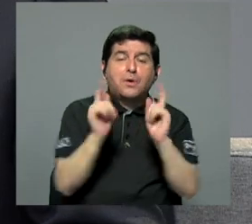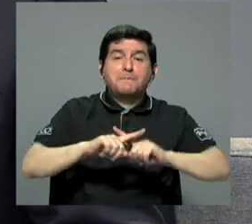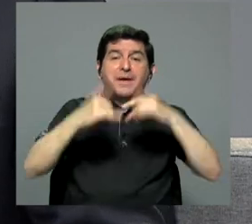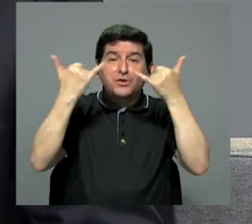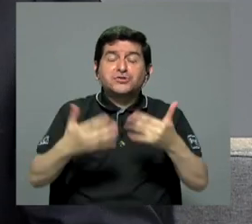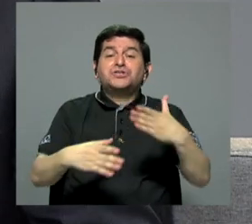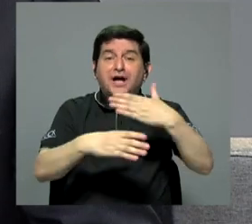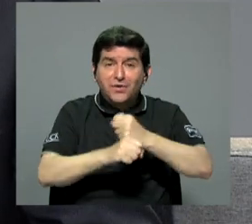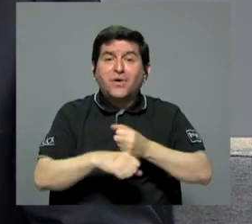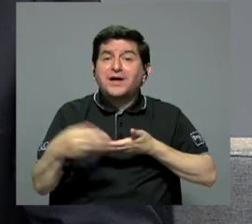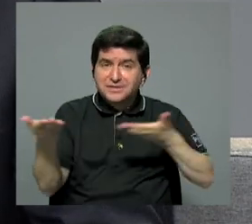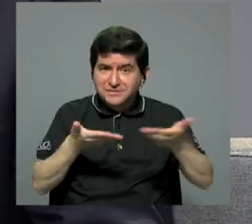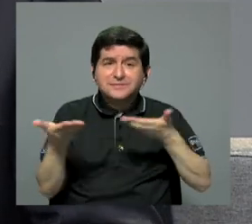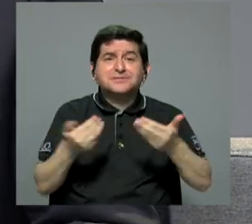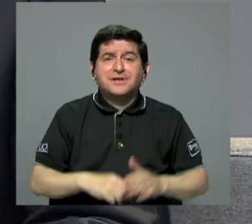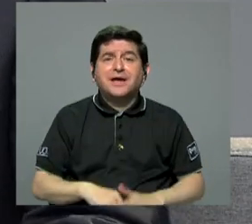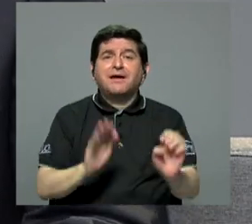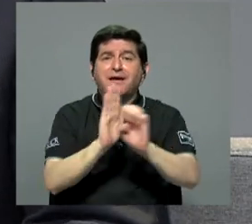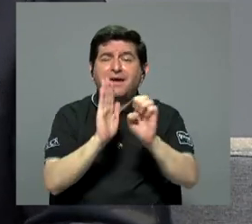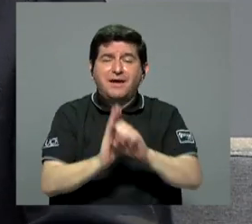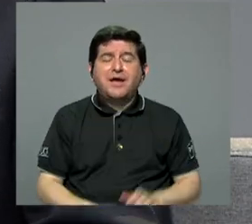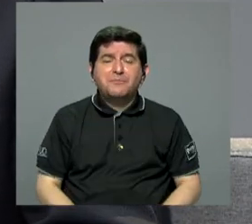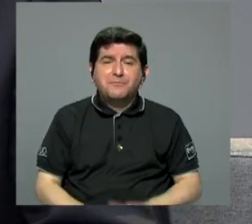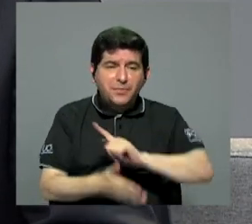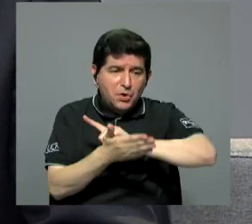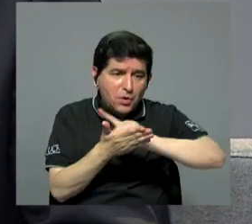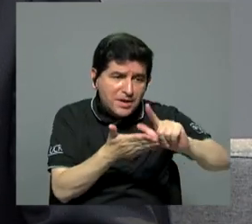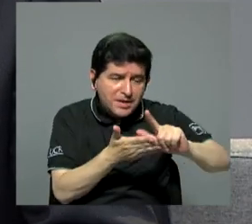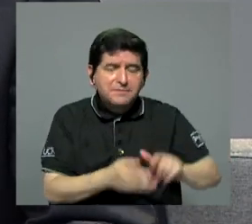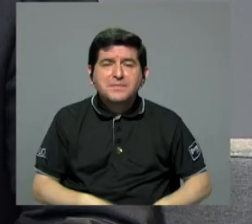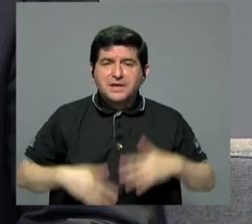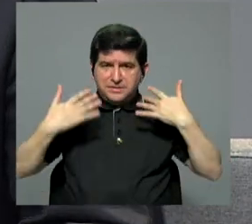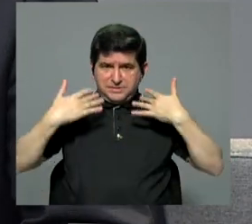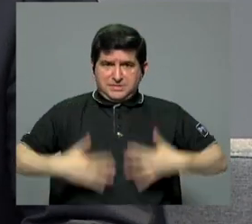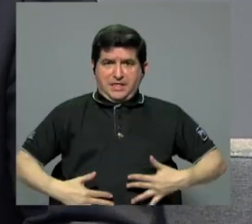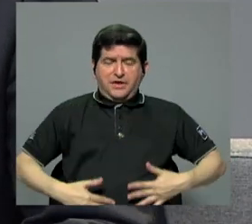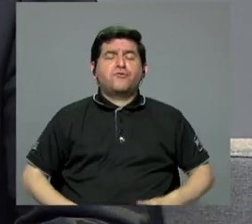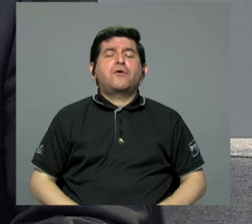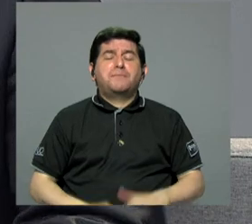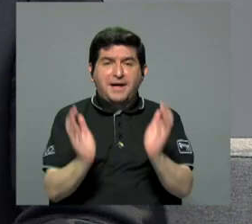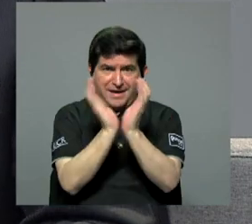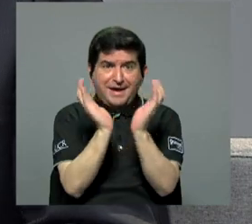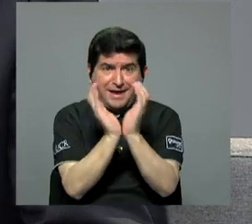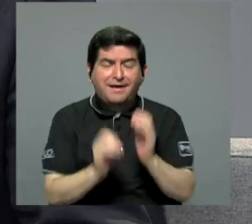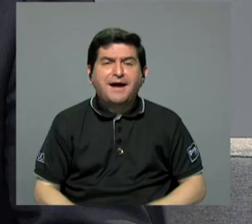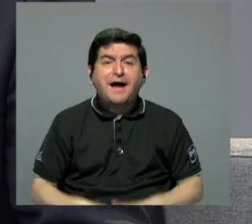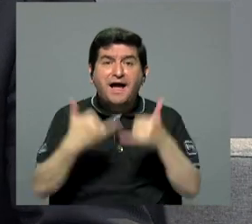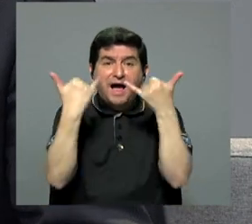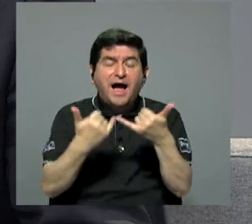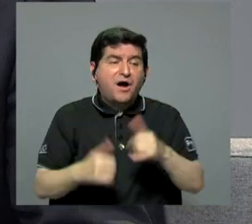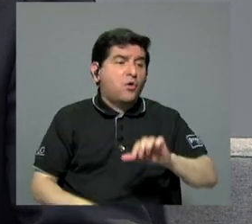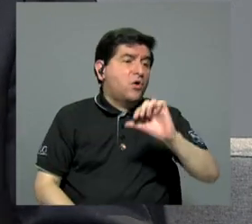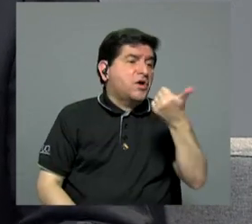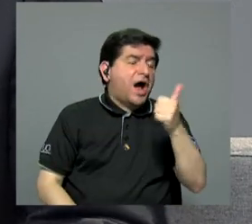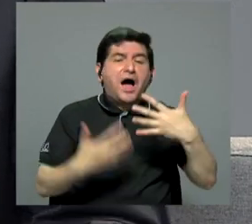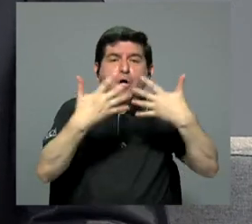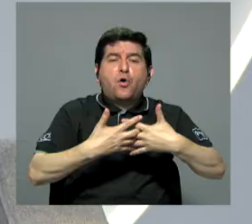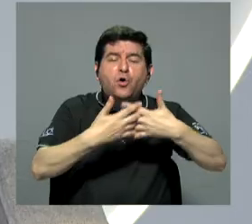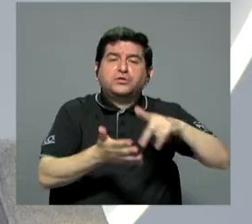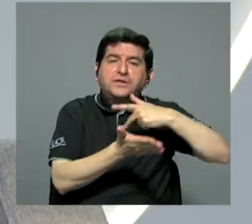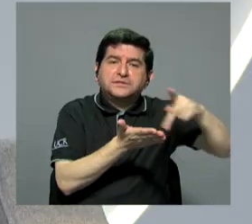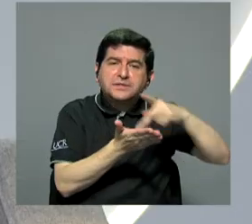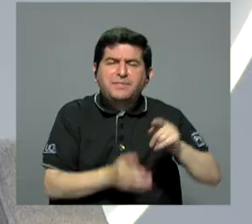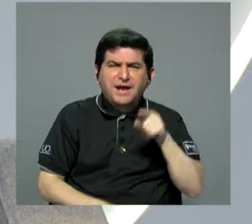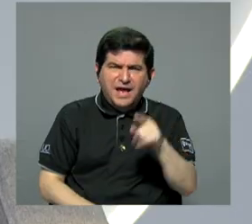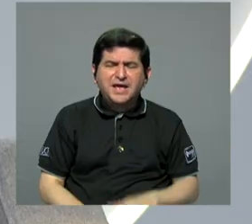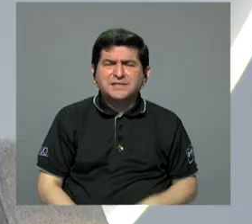ya la Caja terceriza servicios. Por ejemplo, las lavanderías de la Caja, mucha de la ropa que se lava en la Caja ahora se terceriza. ¿Esa sería